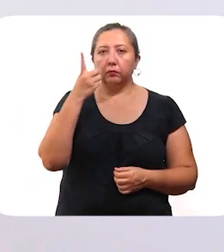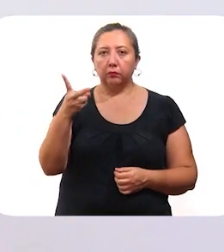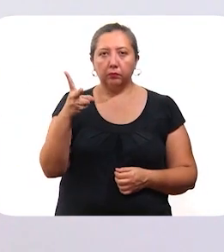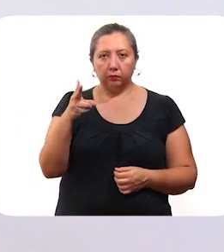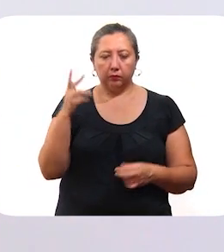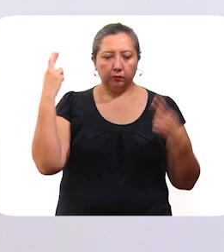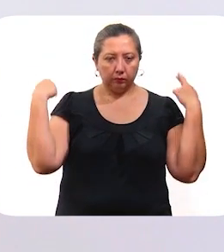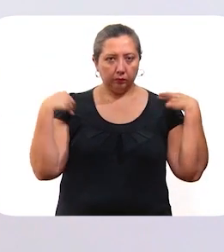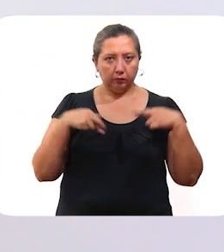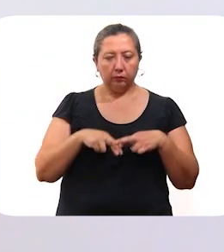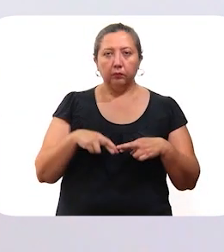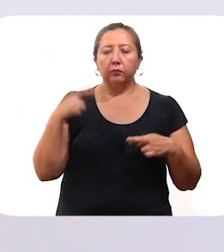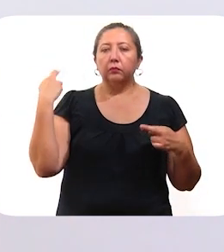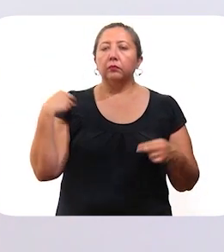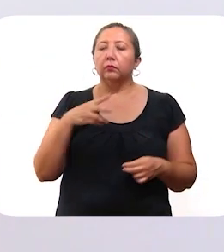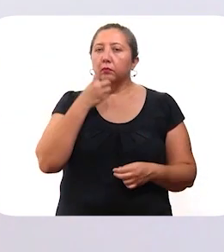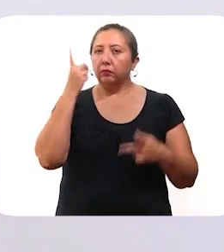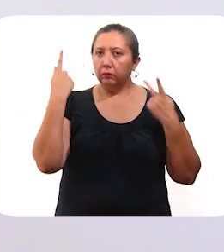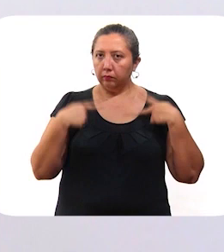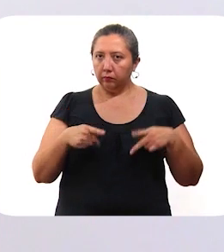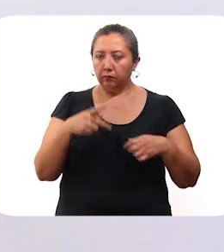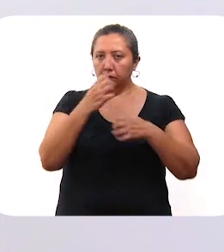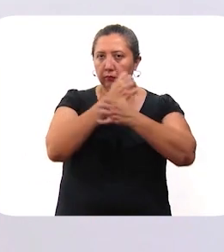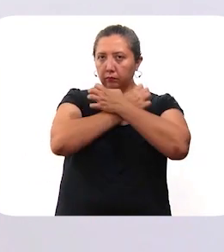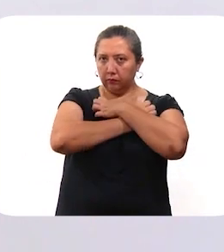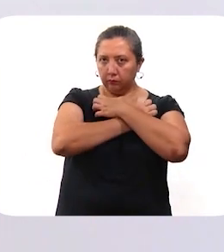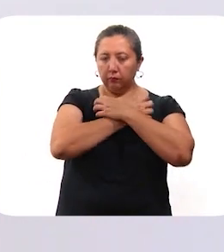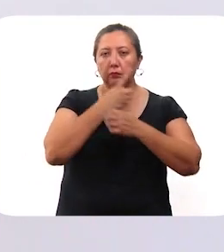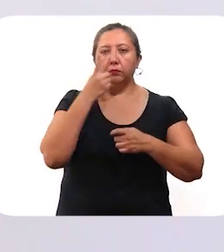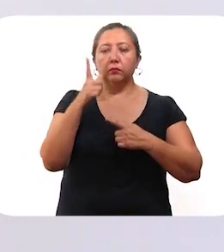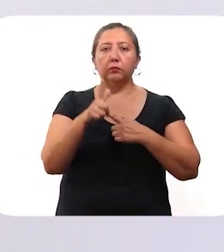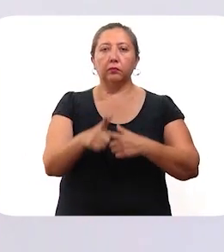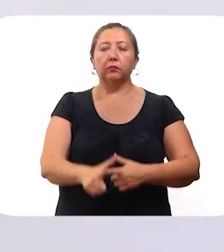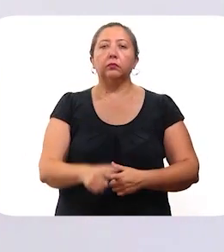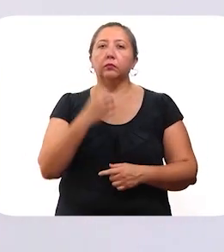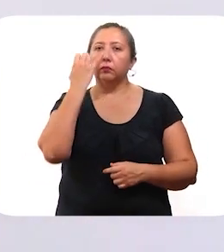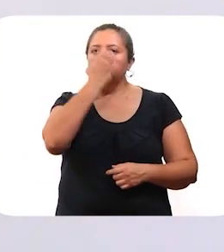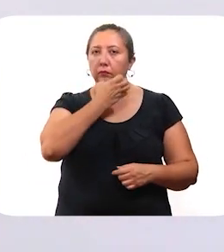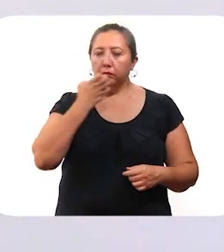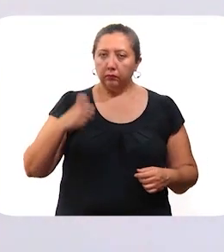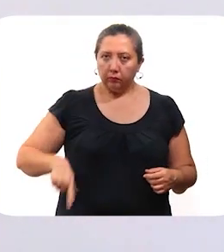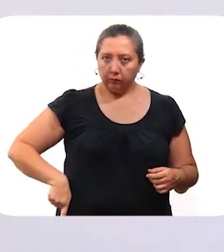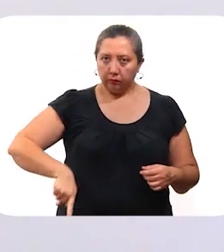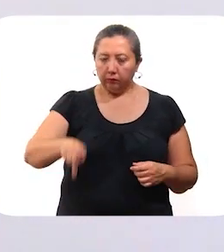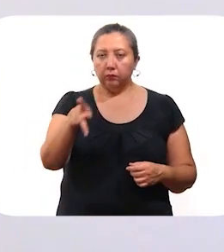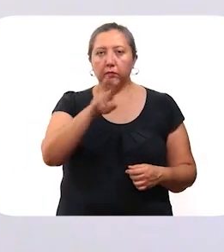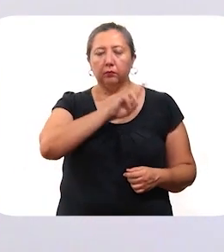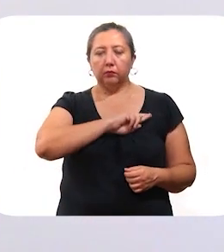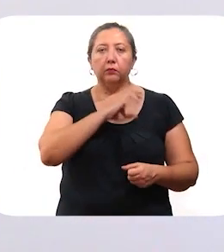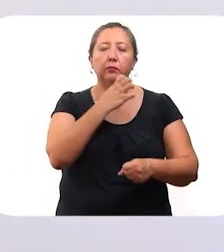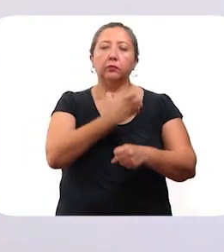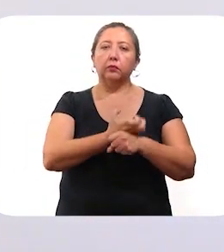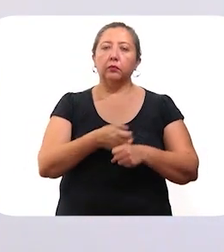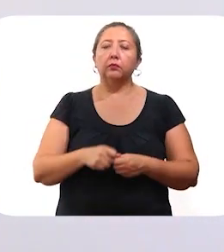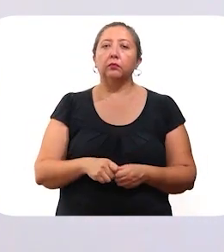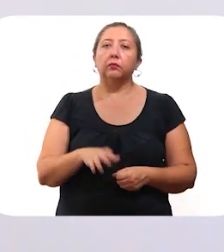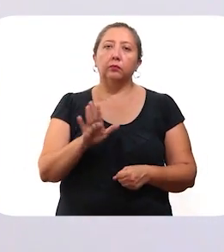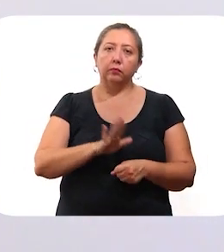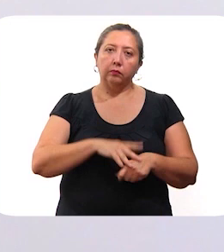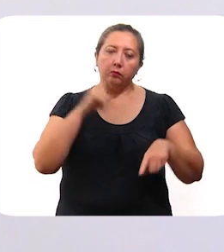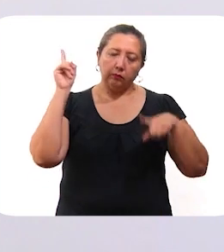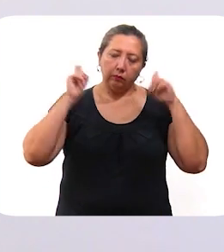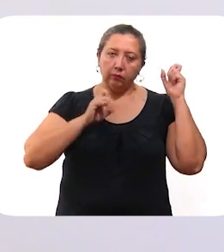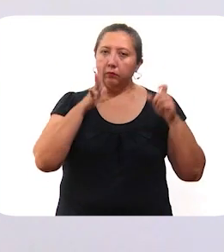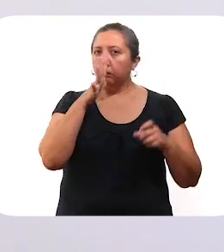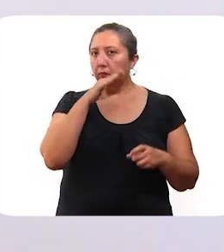También maestras y maestros y personal educativo activo de las escuelas públicas y privadas del estado que por algún